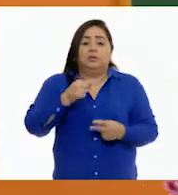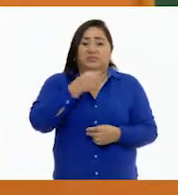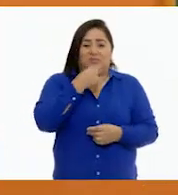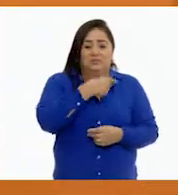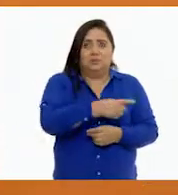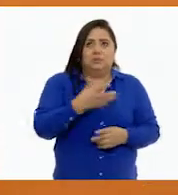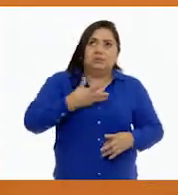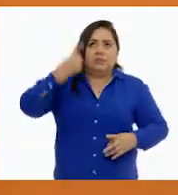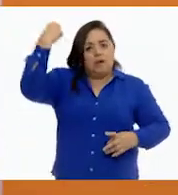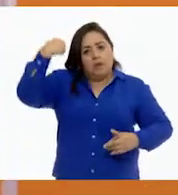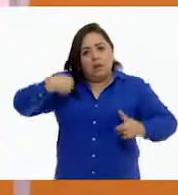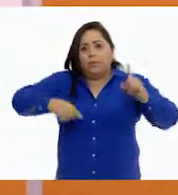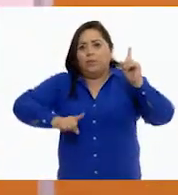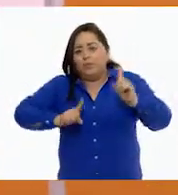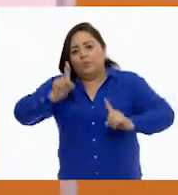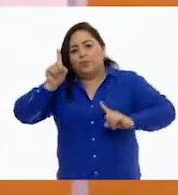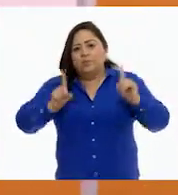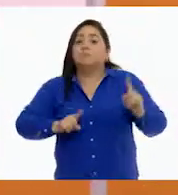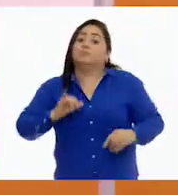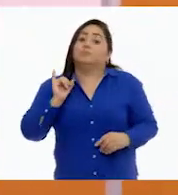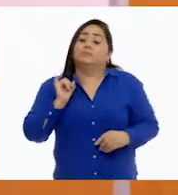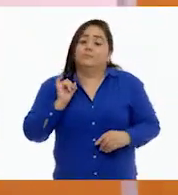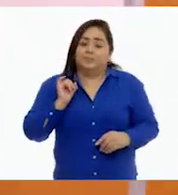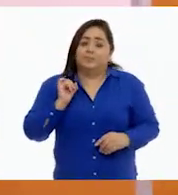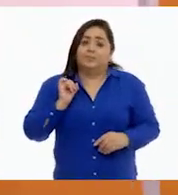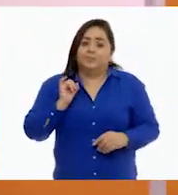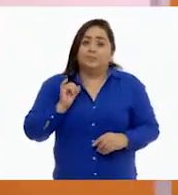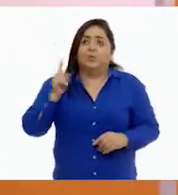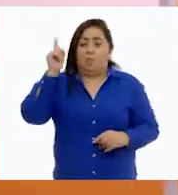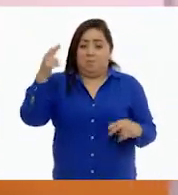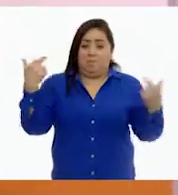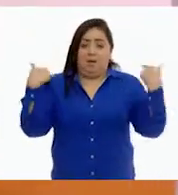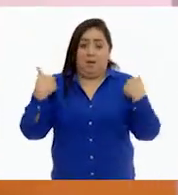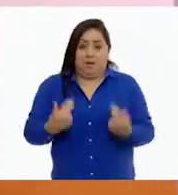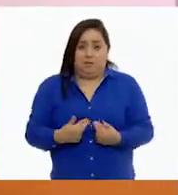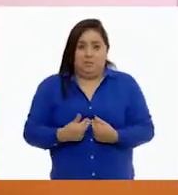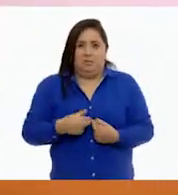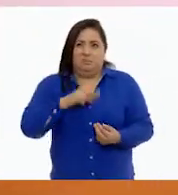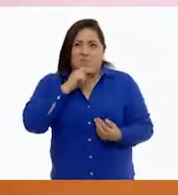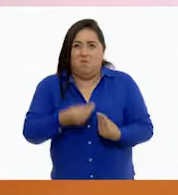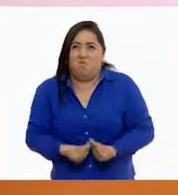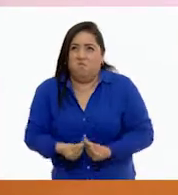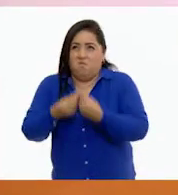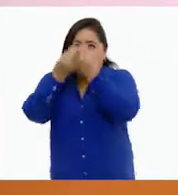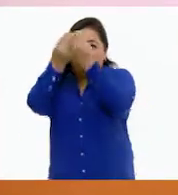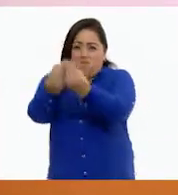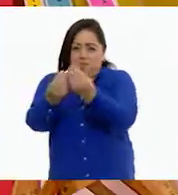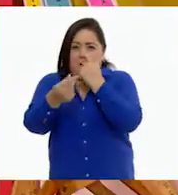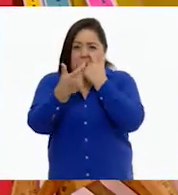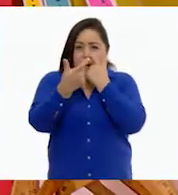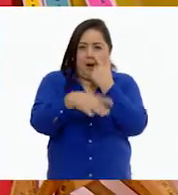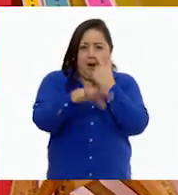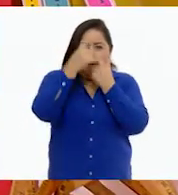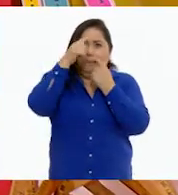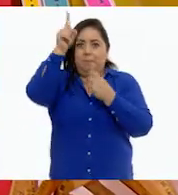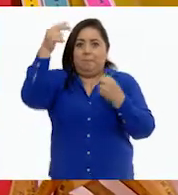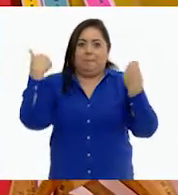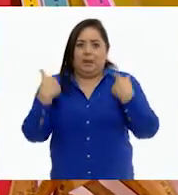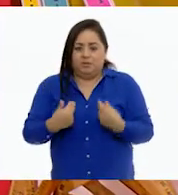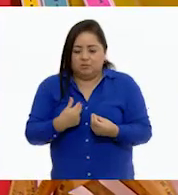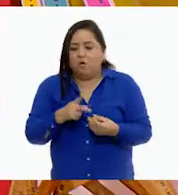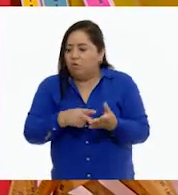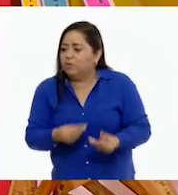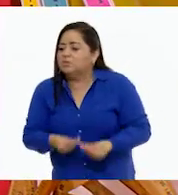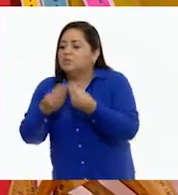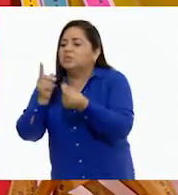esa gran duda. Sí, decirle a algún maestro y entregarle el dinero que se encontró para que este maestro lo